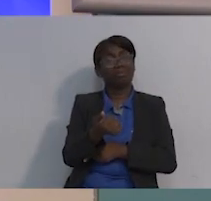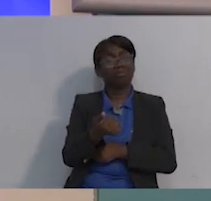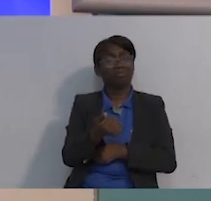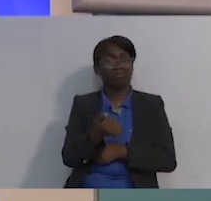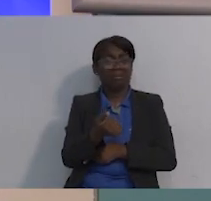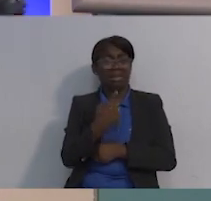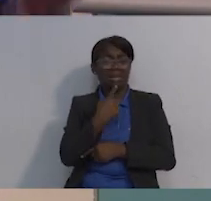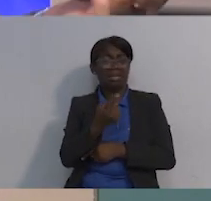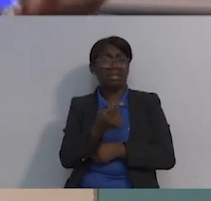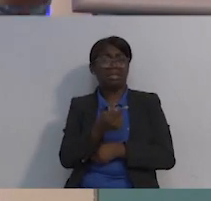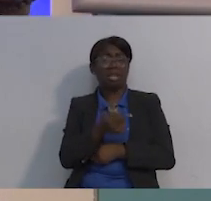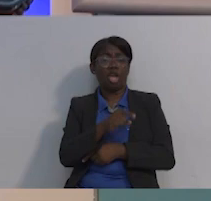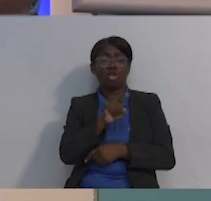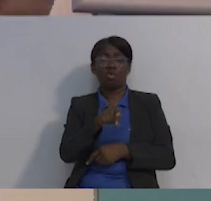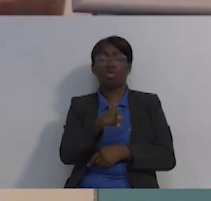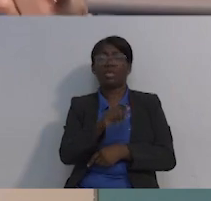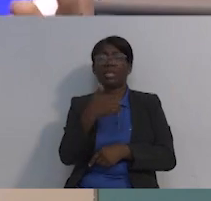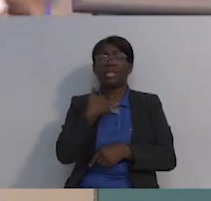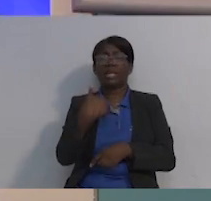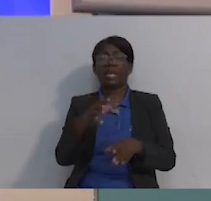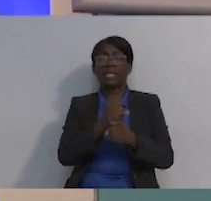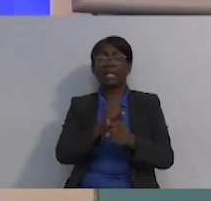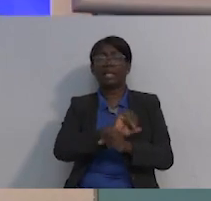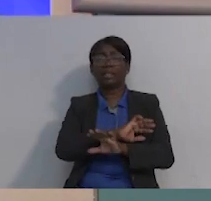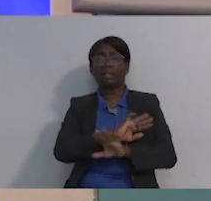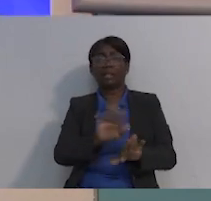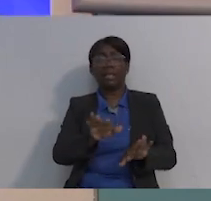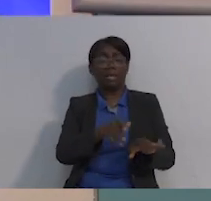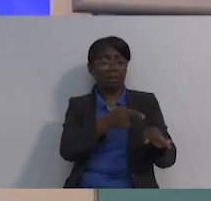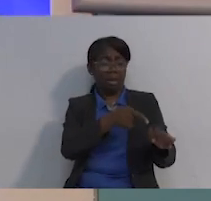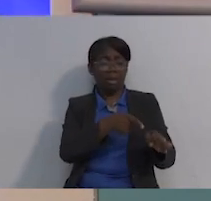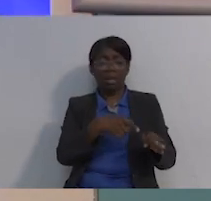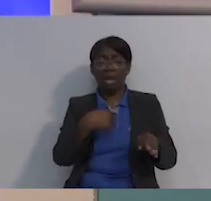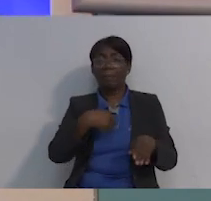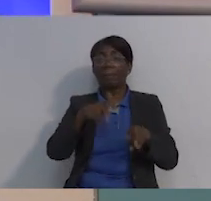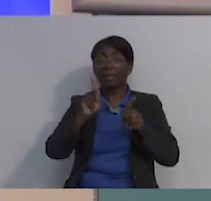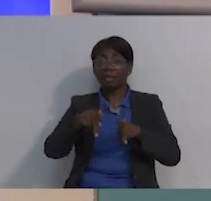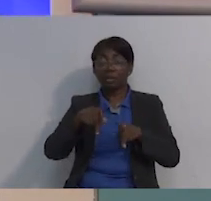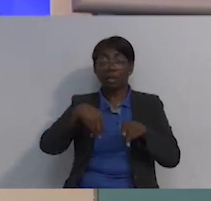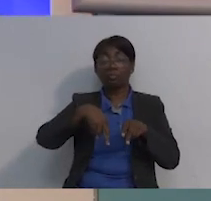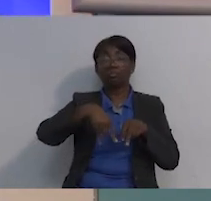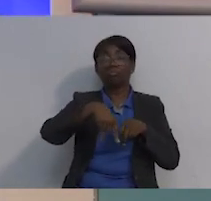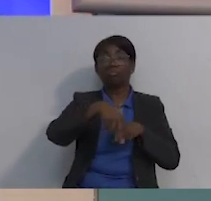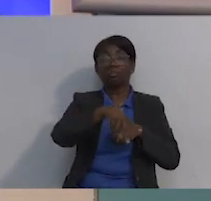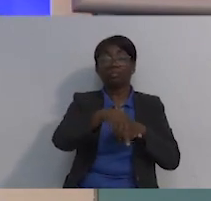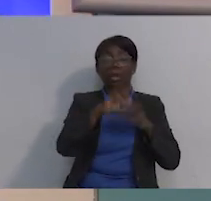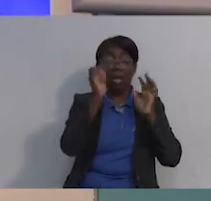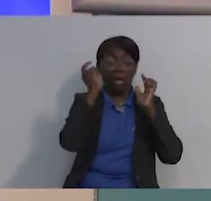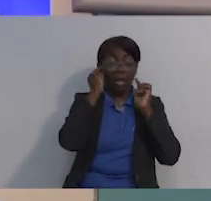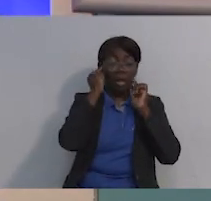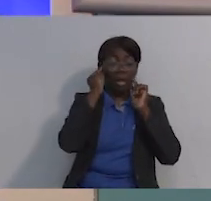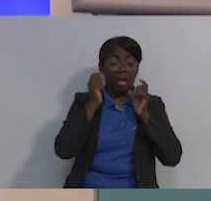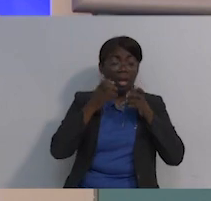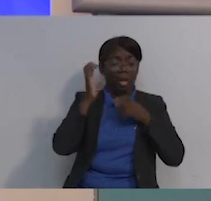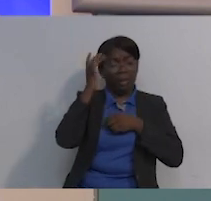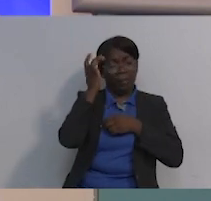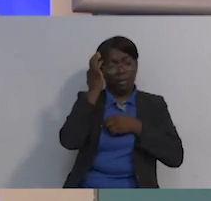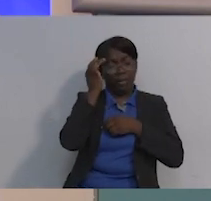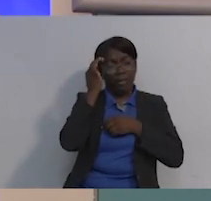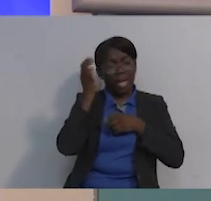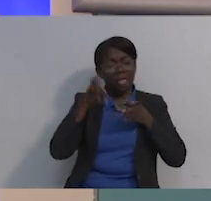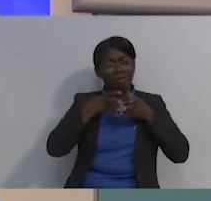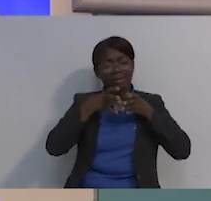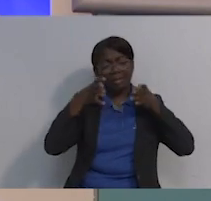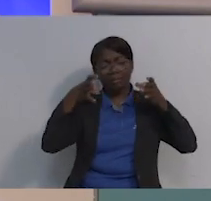con un mundo con la cabeza así grande que no sabe qué hacer y que el mundo se le cayó encima. Entonces por eso